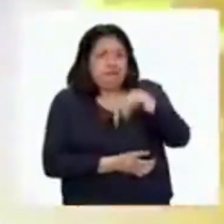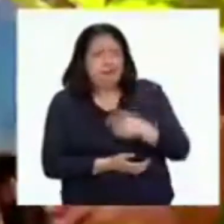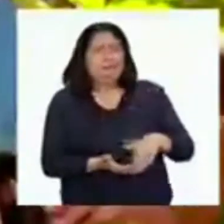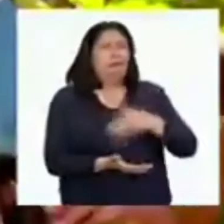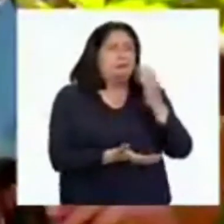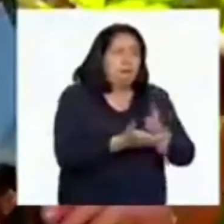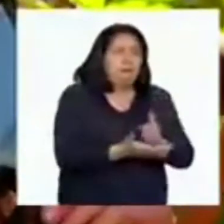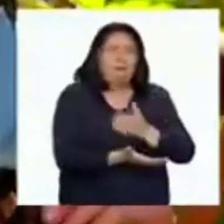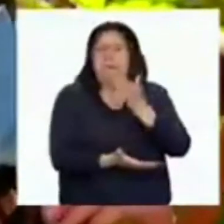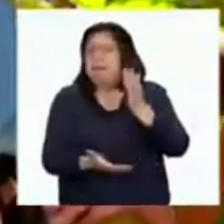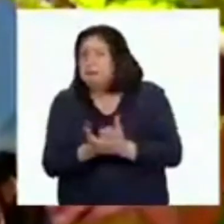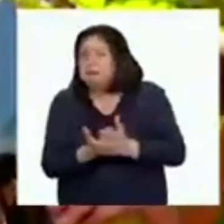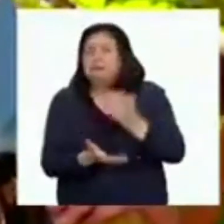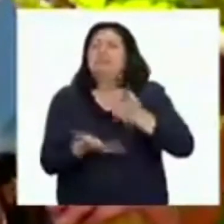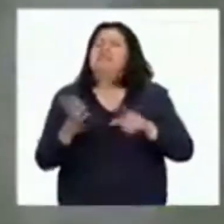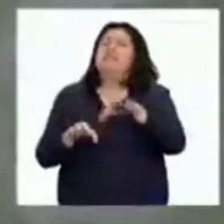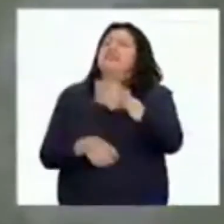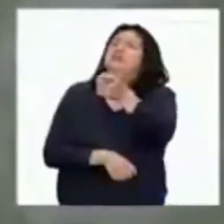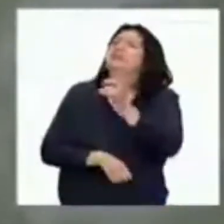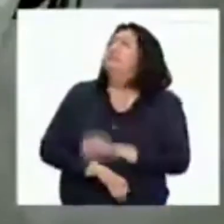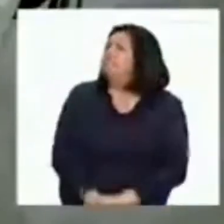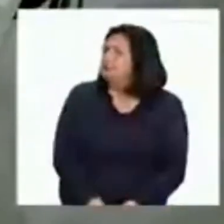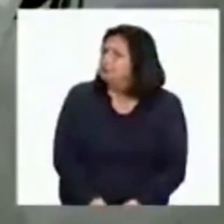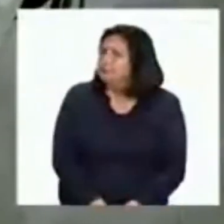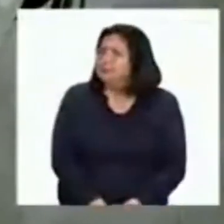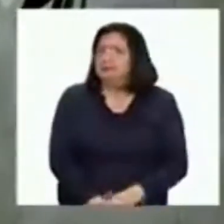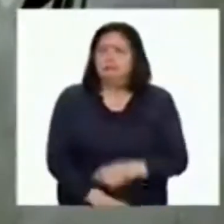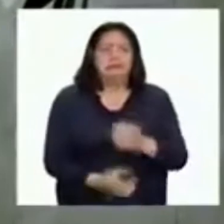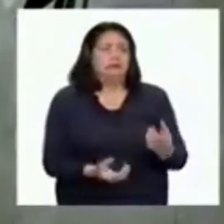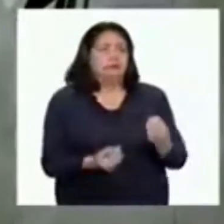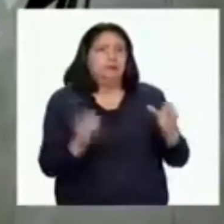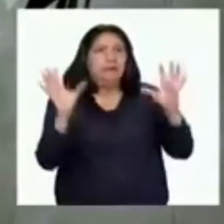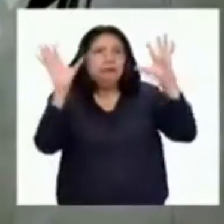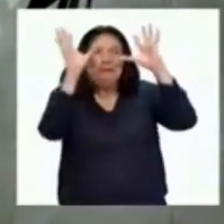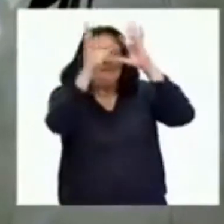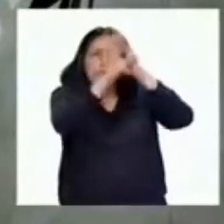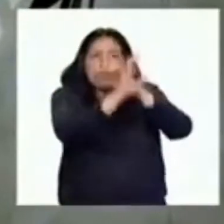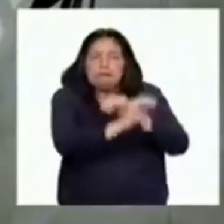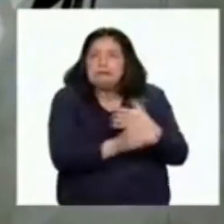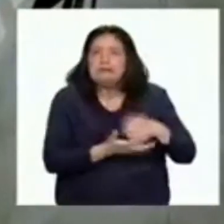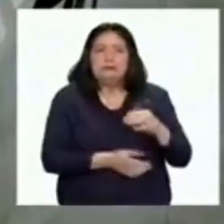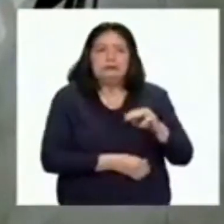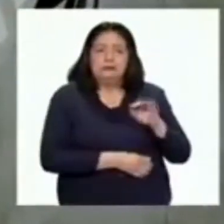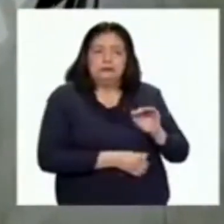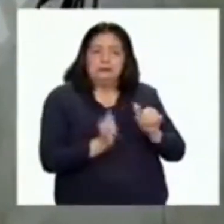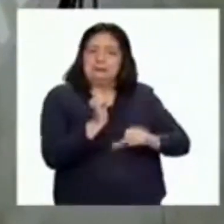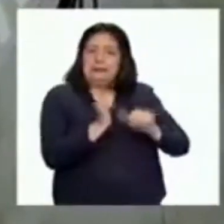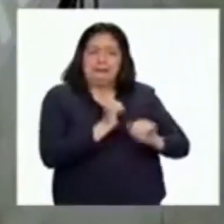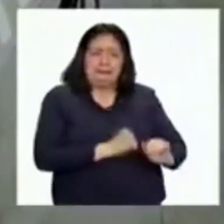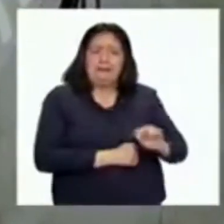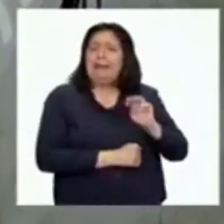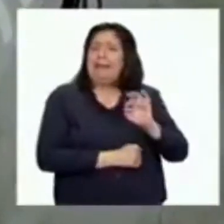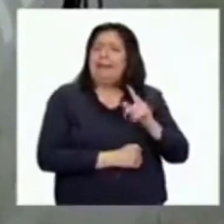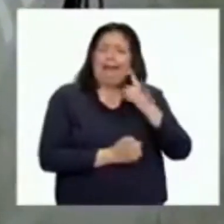desgracia. ¿Y qué harían ustedes ahora? Cuando se hizo de noche, María empezó a sorllozar,